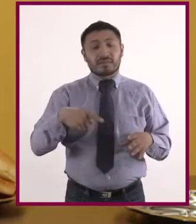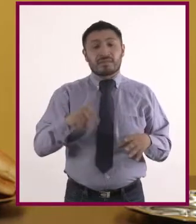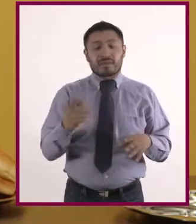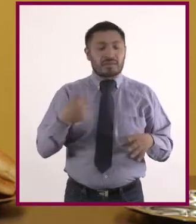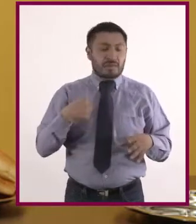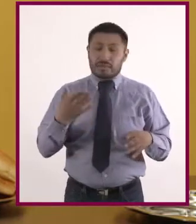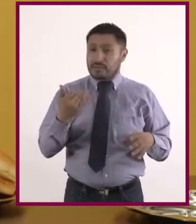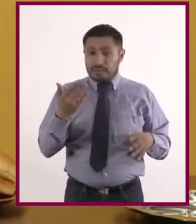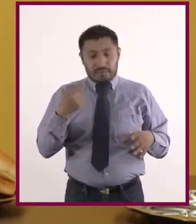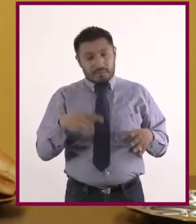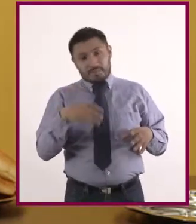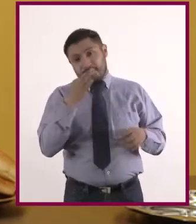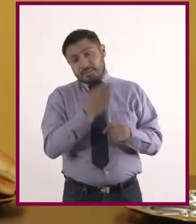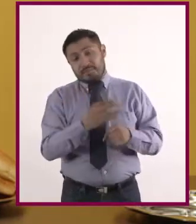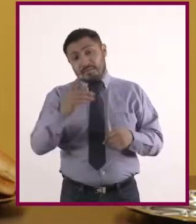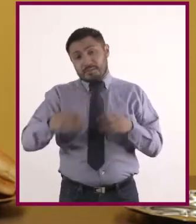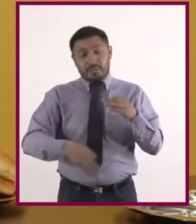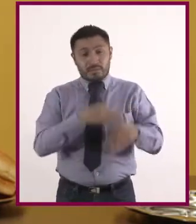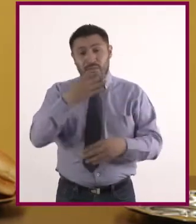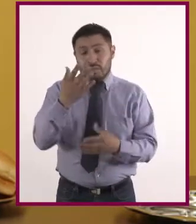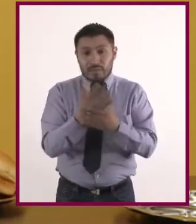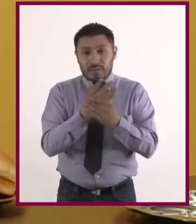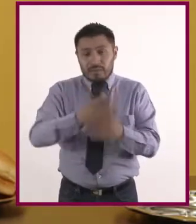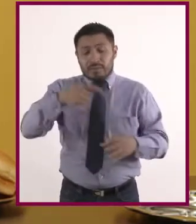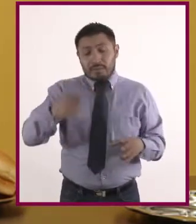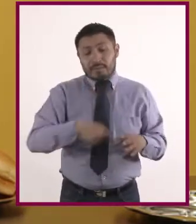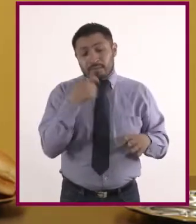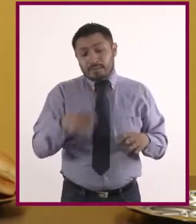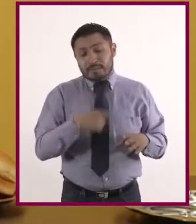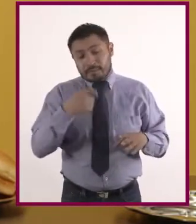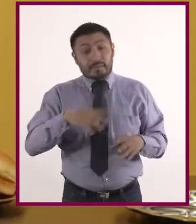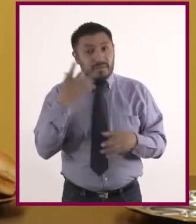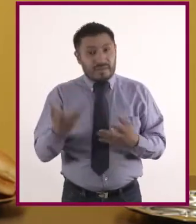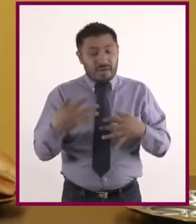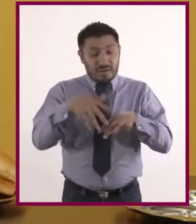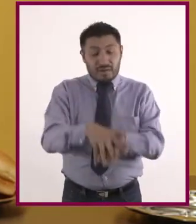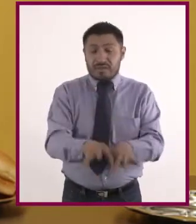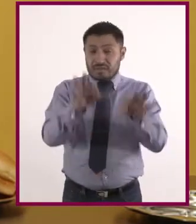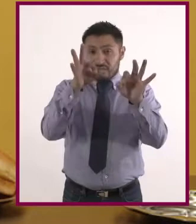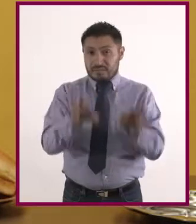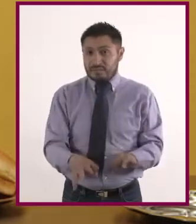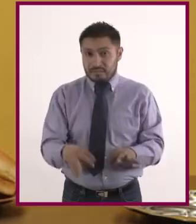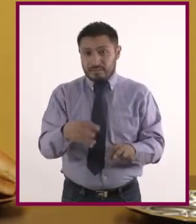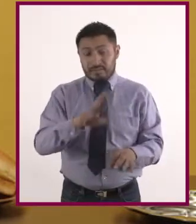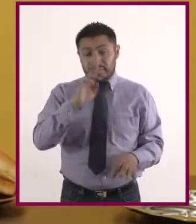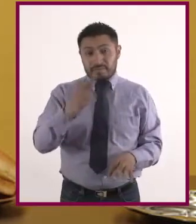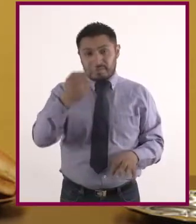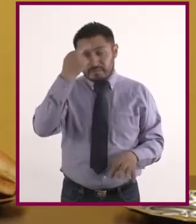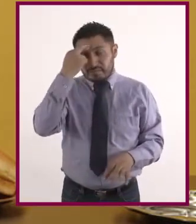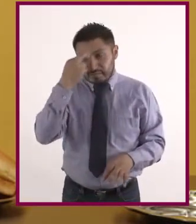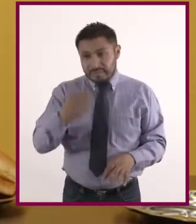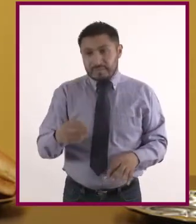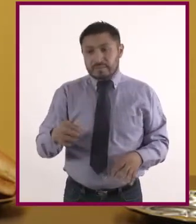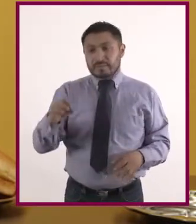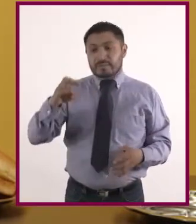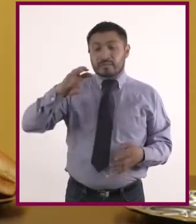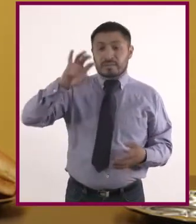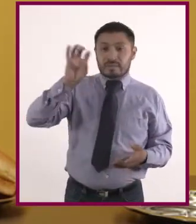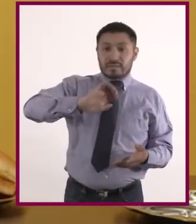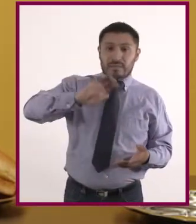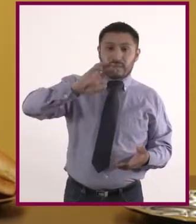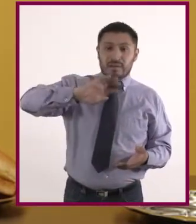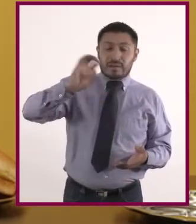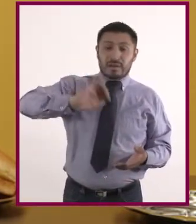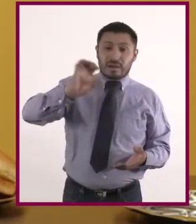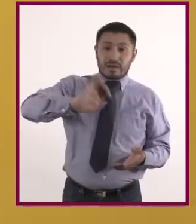con una. En este momento, todo lo tendría que hacer a mano. Ya que está bien incorporado, que no se nos olvide agregar nuestra sal y nuestra pimienta.